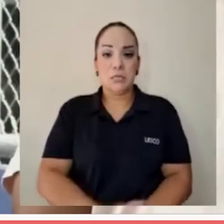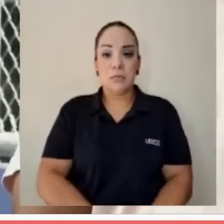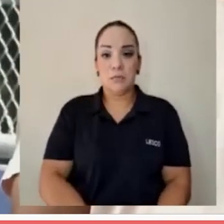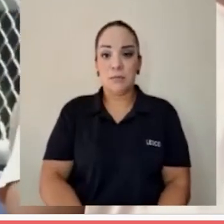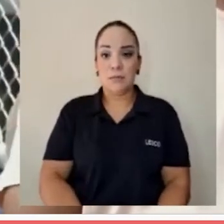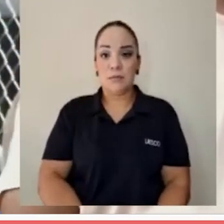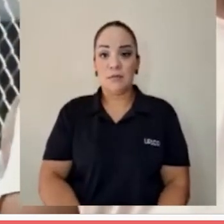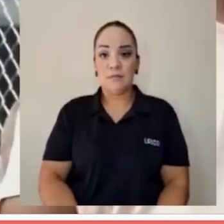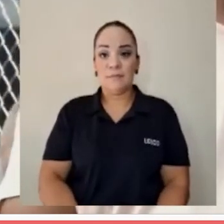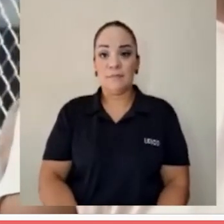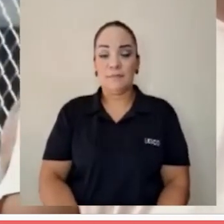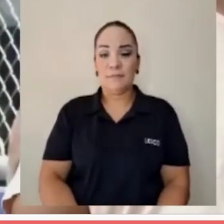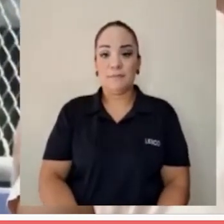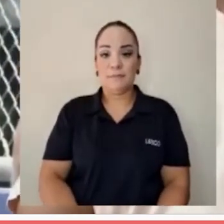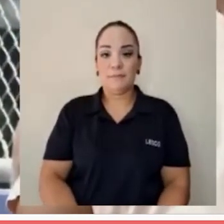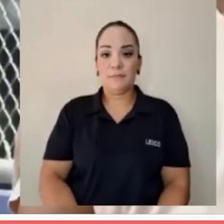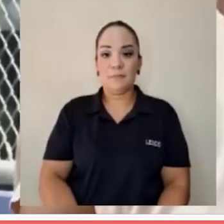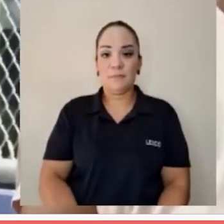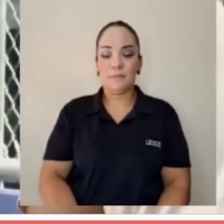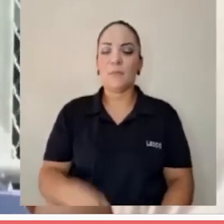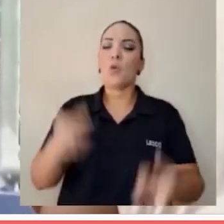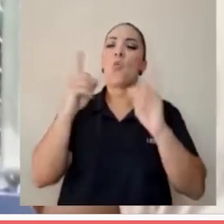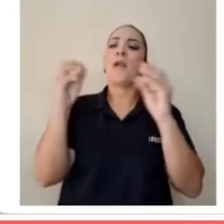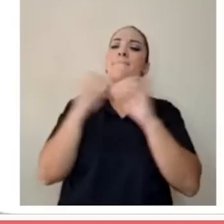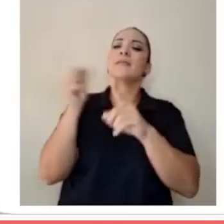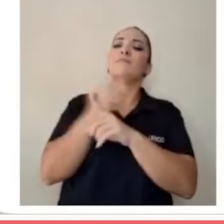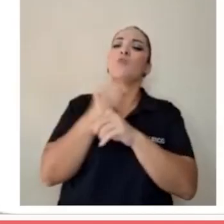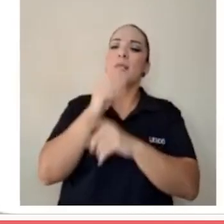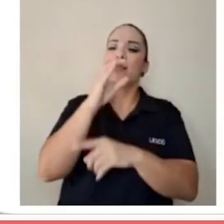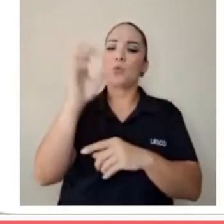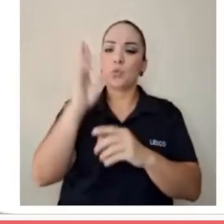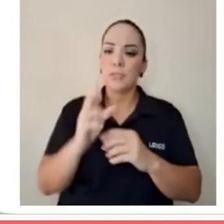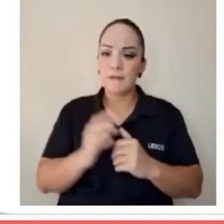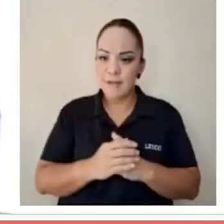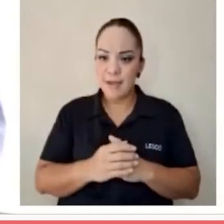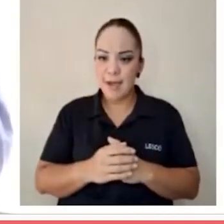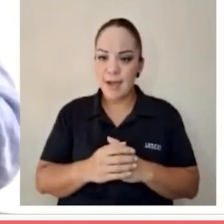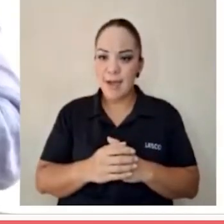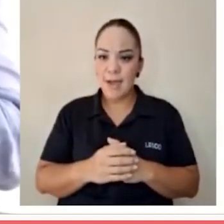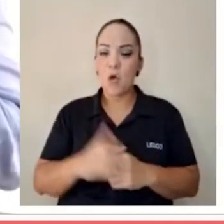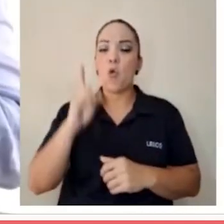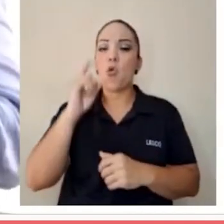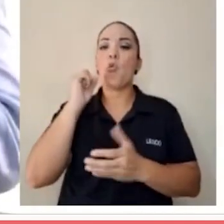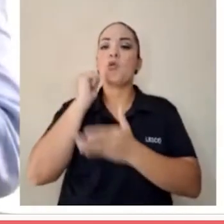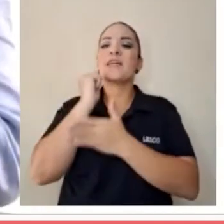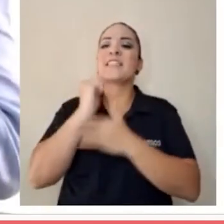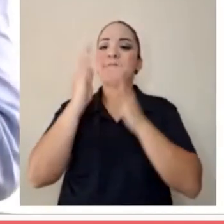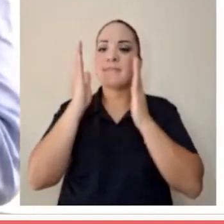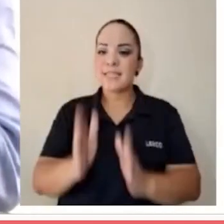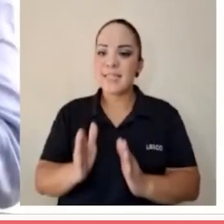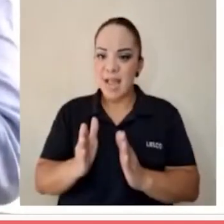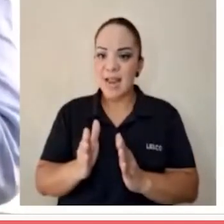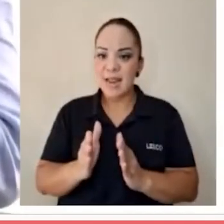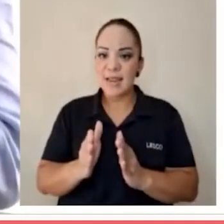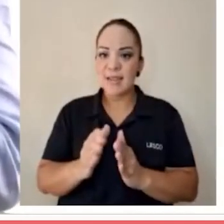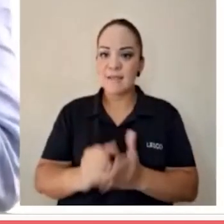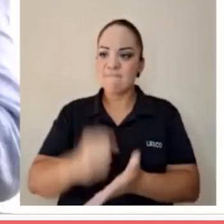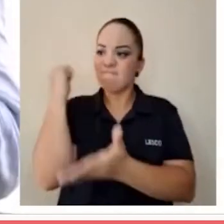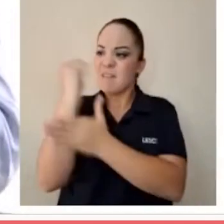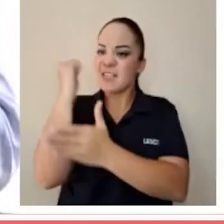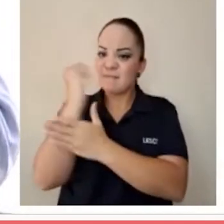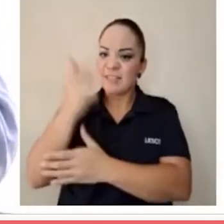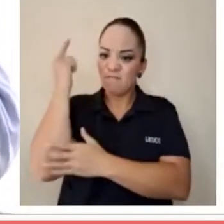¿qué es más violento Costa Rica? Un criminal que mata sangre